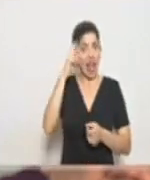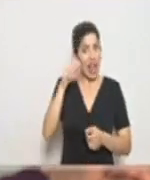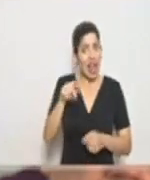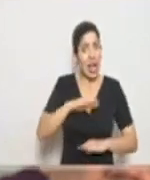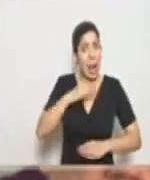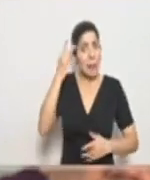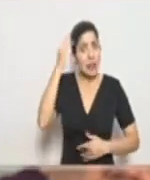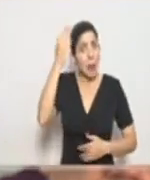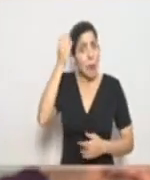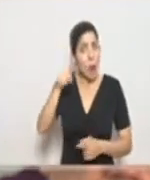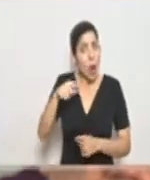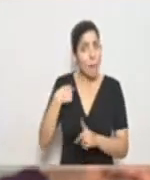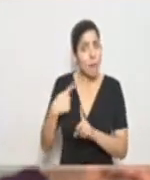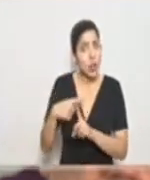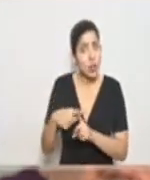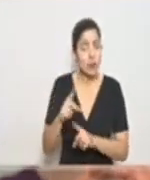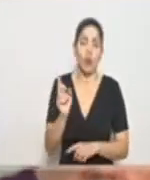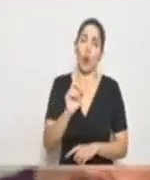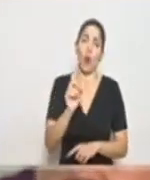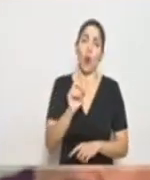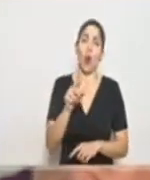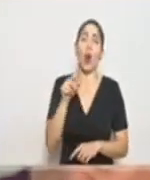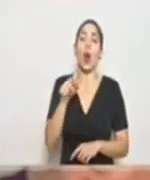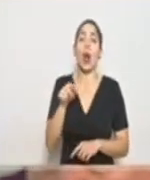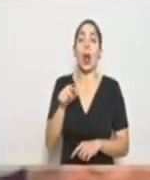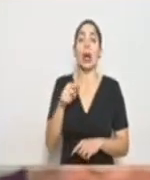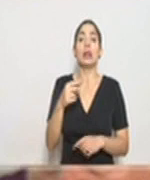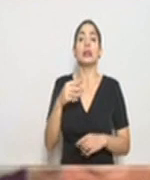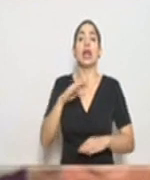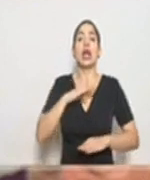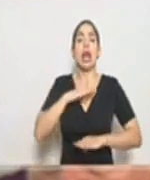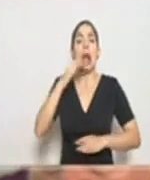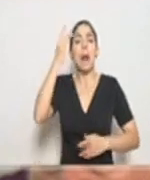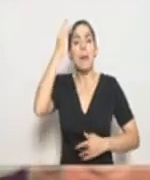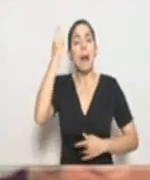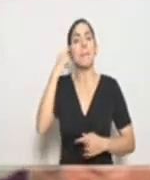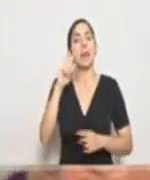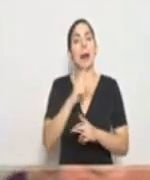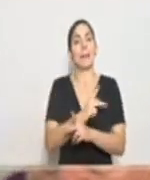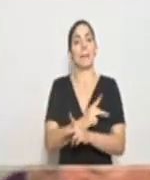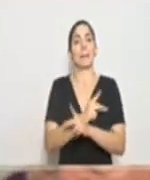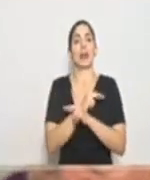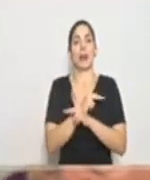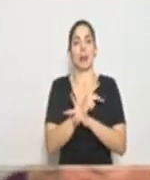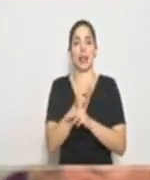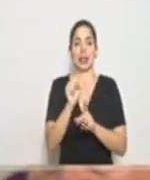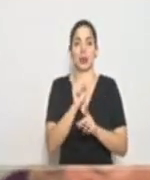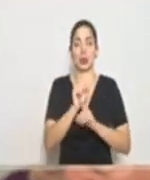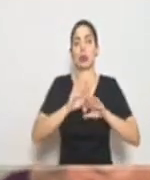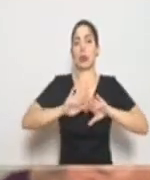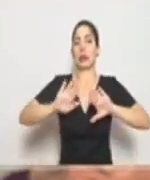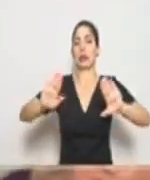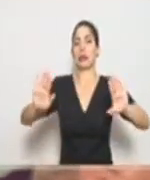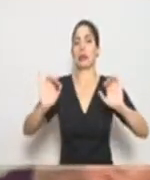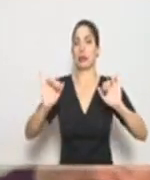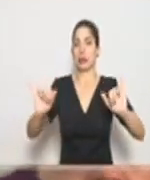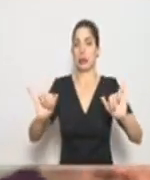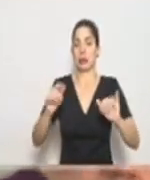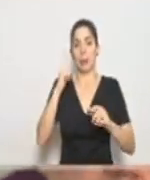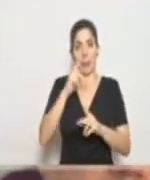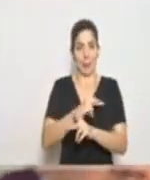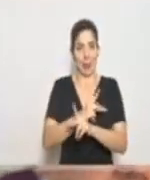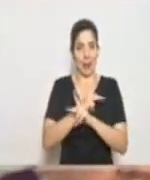positivos, simplemente como una medida de precaución ante esta situación. Nosotros